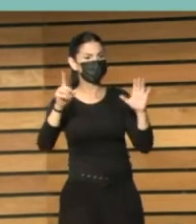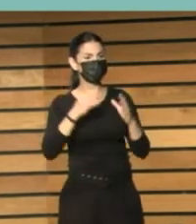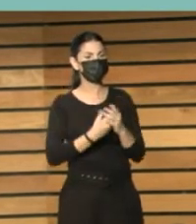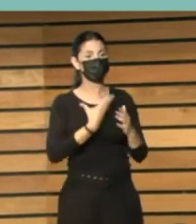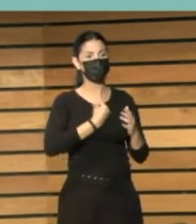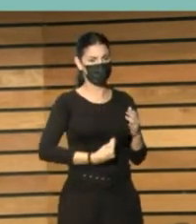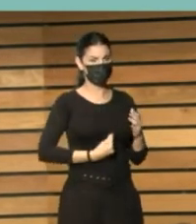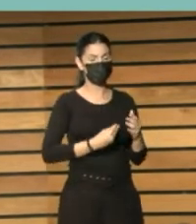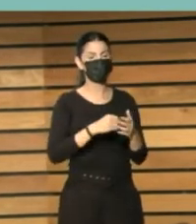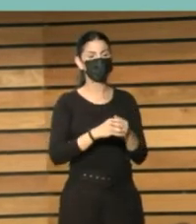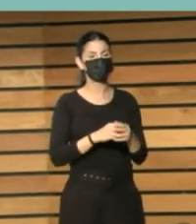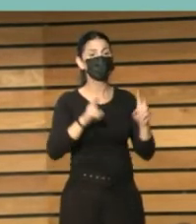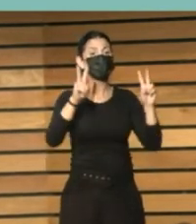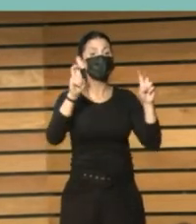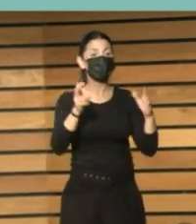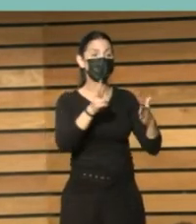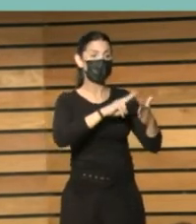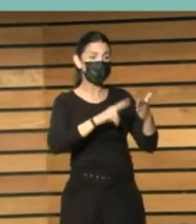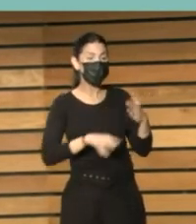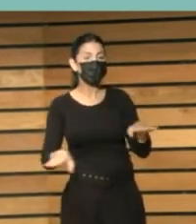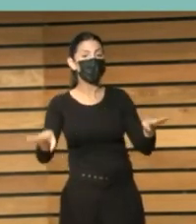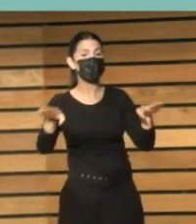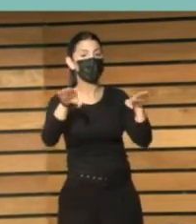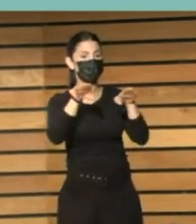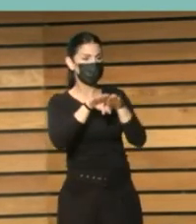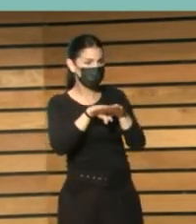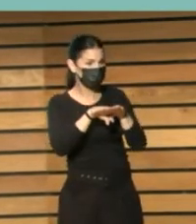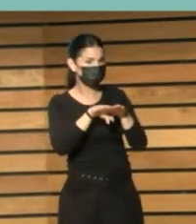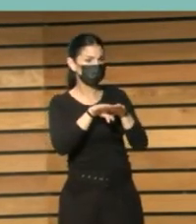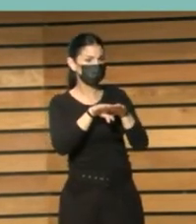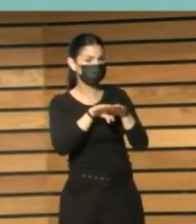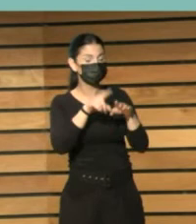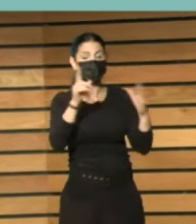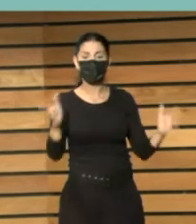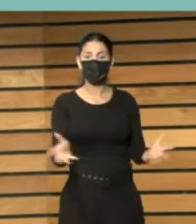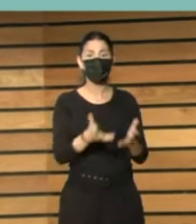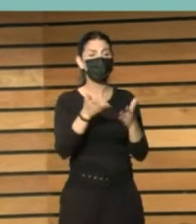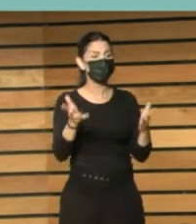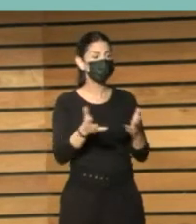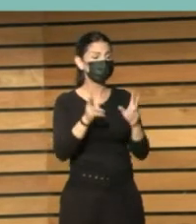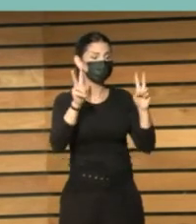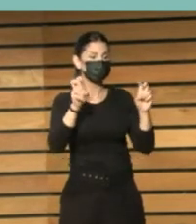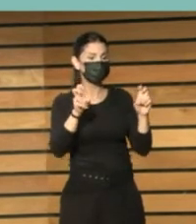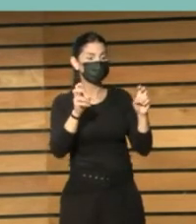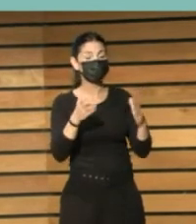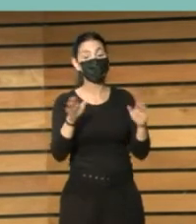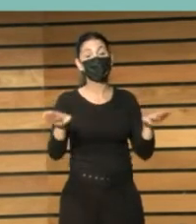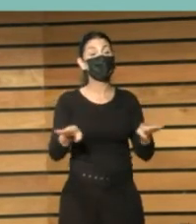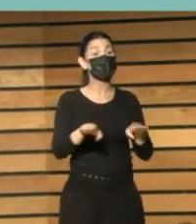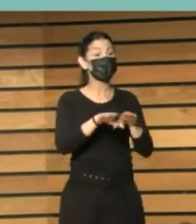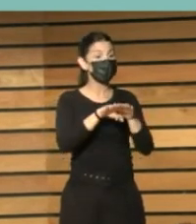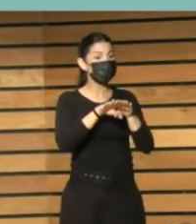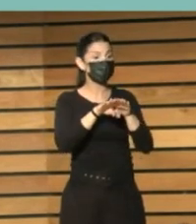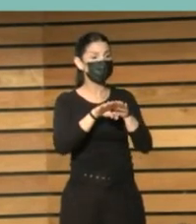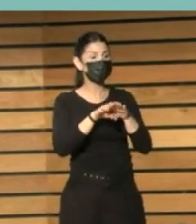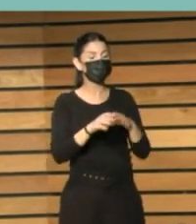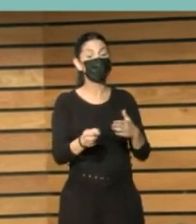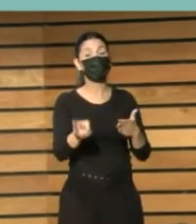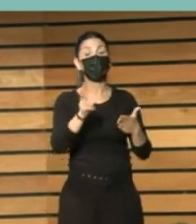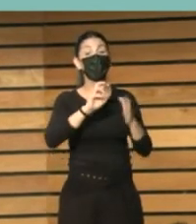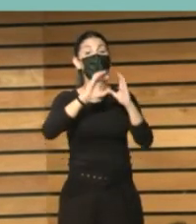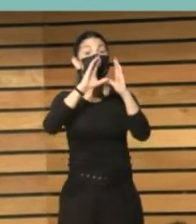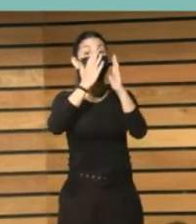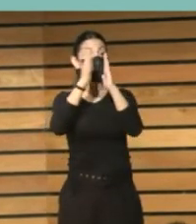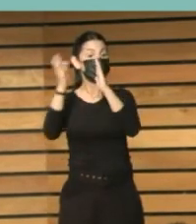titulada Lectura e Igualdad, Lectura y Equidad, fomentando la igualdad a través de la lectura en la Biblioteca Municipal de Ermua,